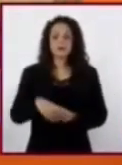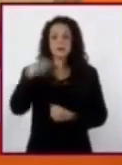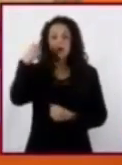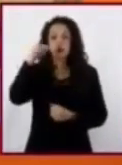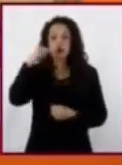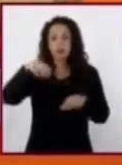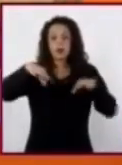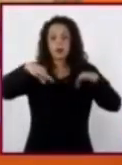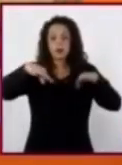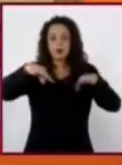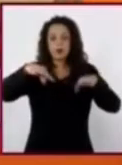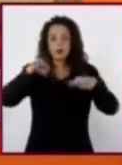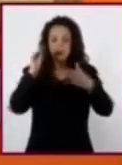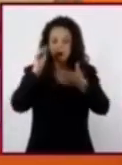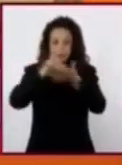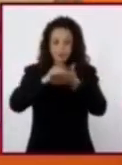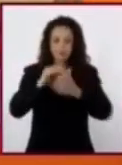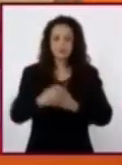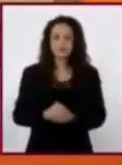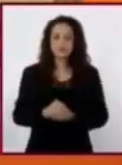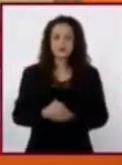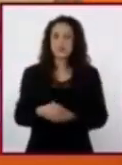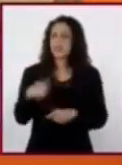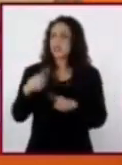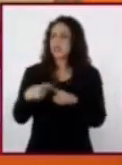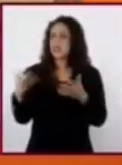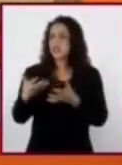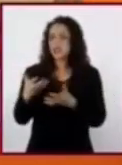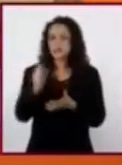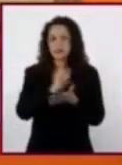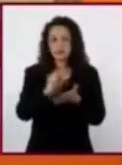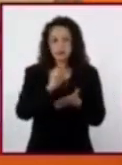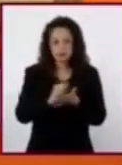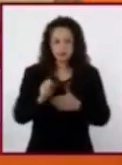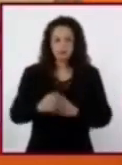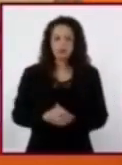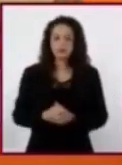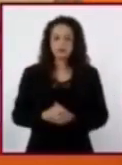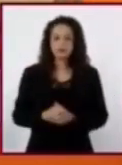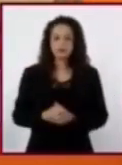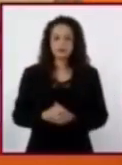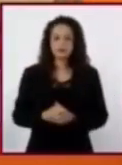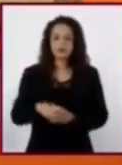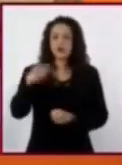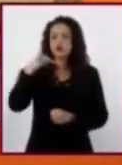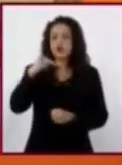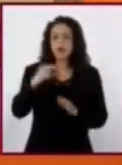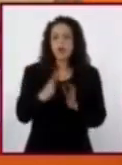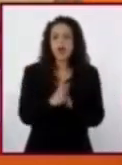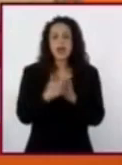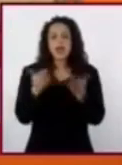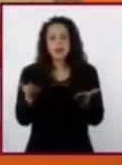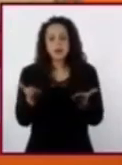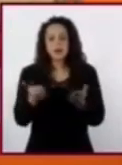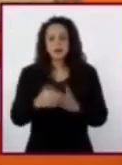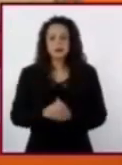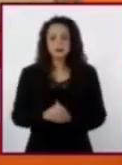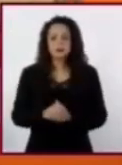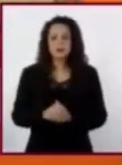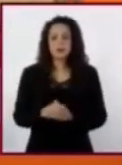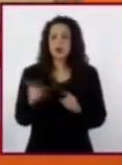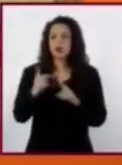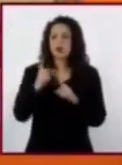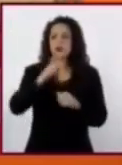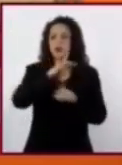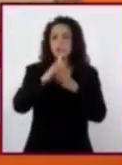documento, autor, título del libro, país donde se